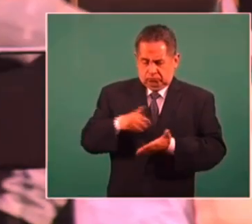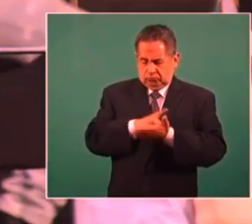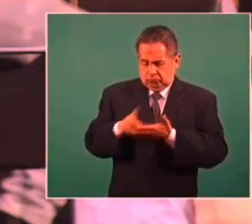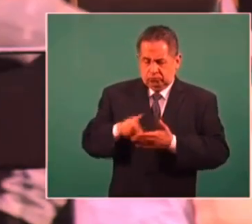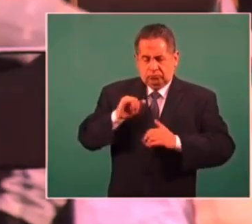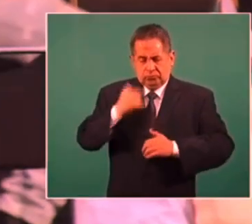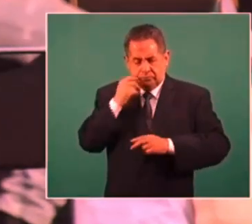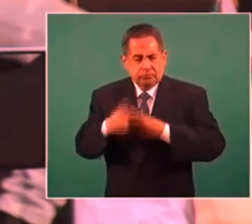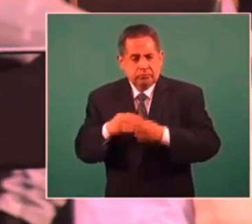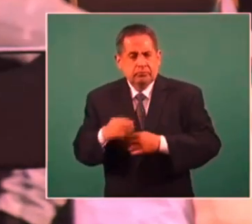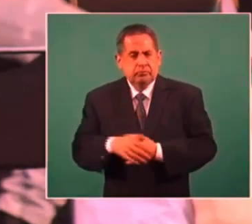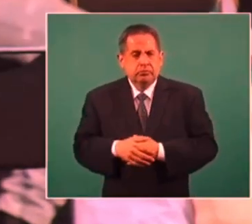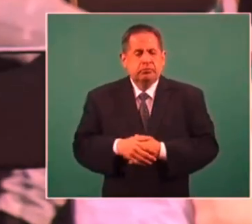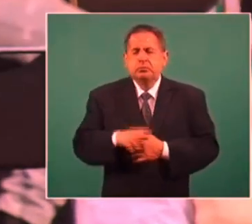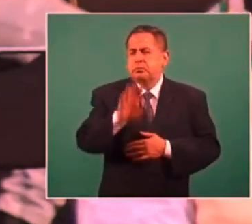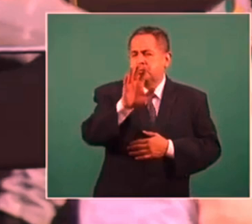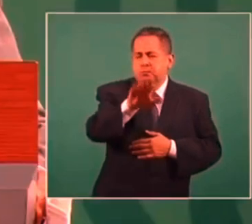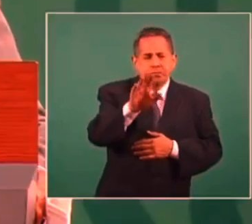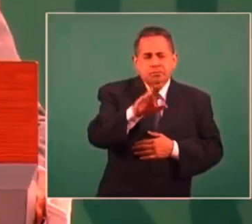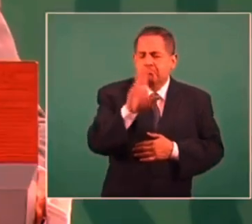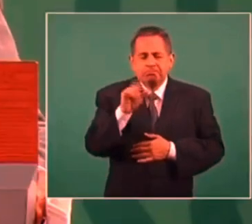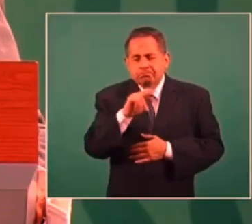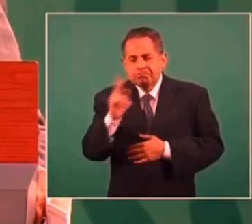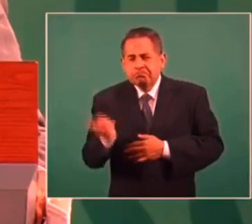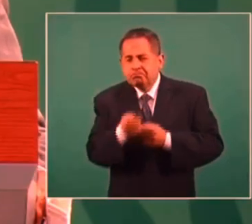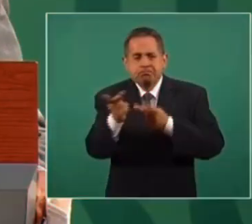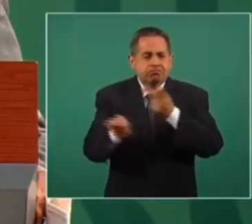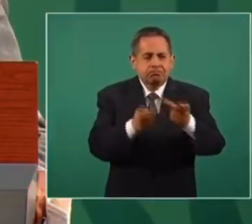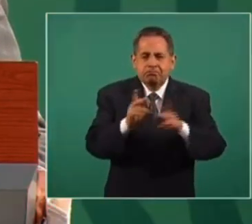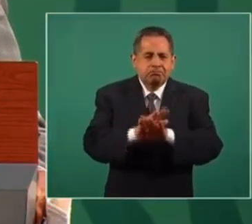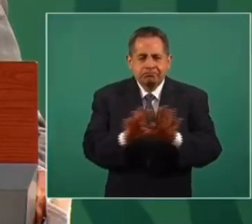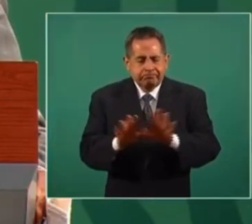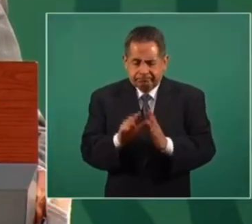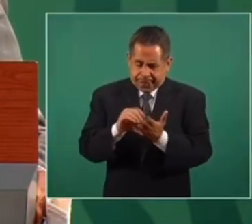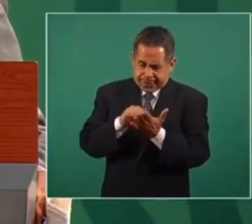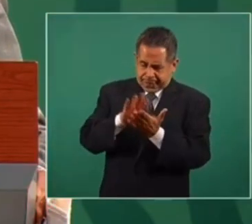Es que no se van a consultar derechos, se van a establecer tipos penales.